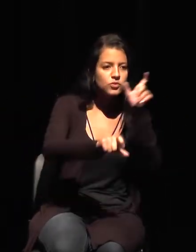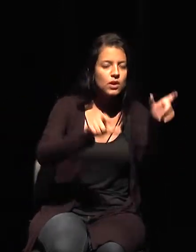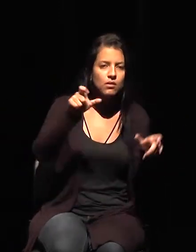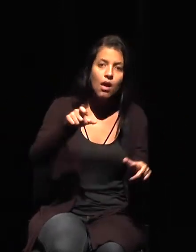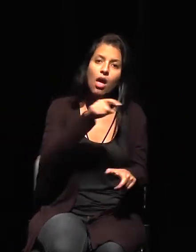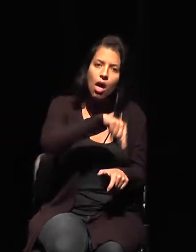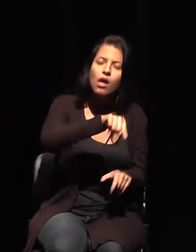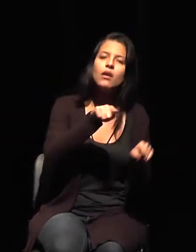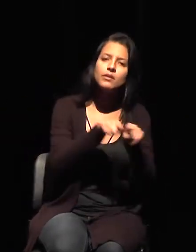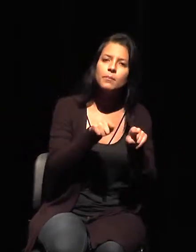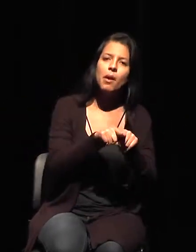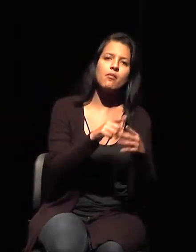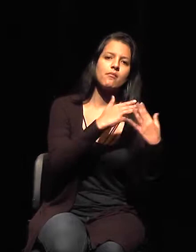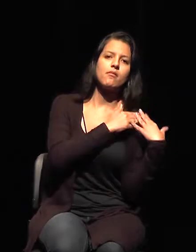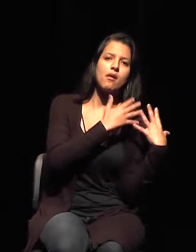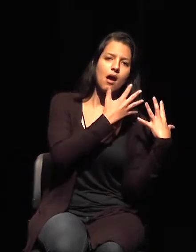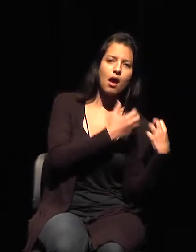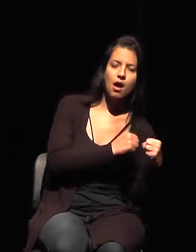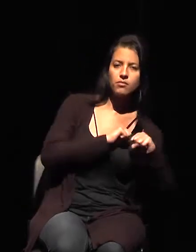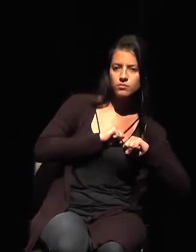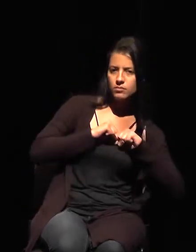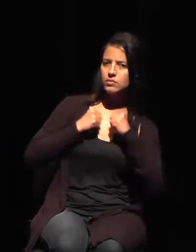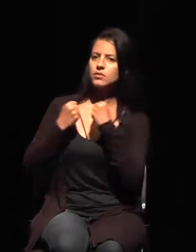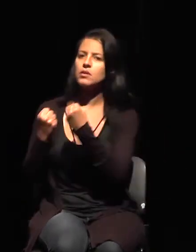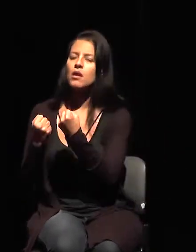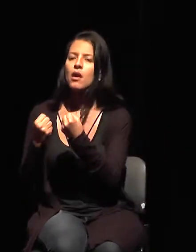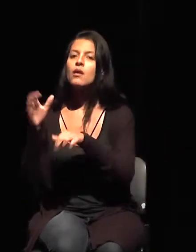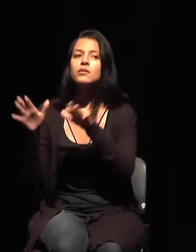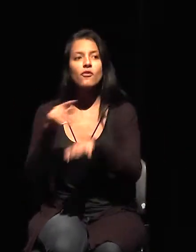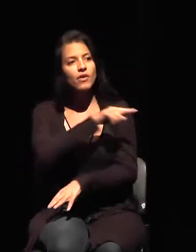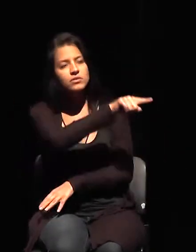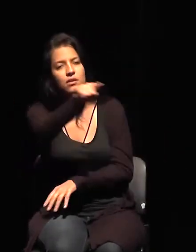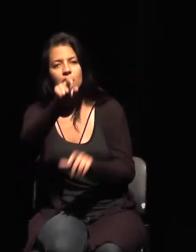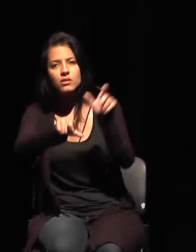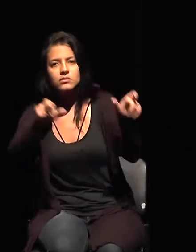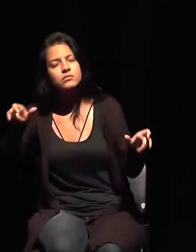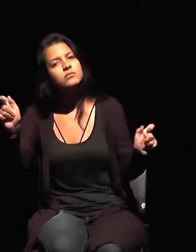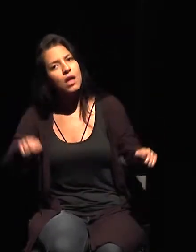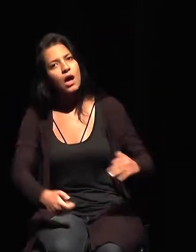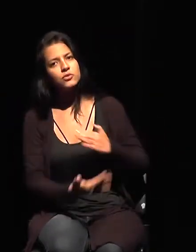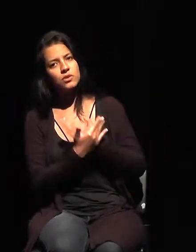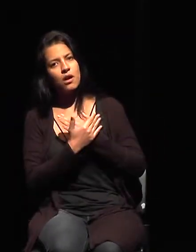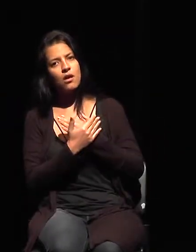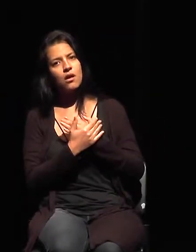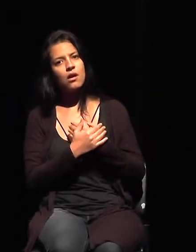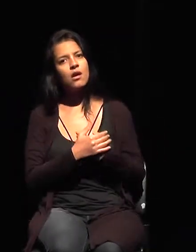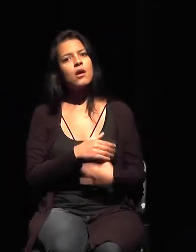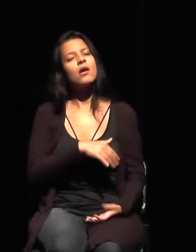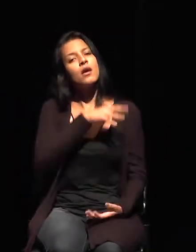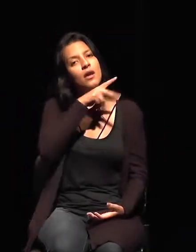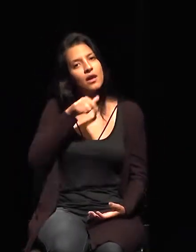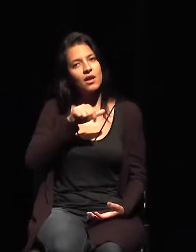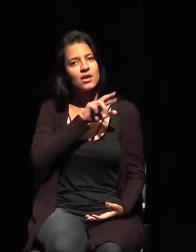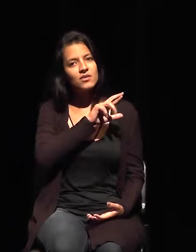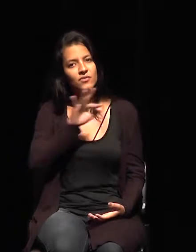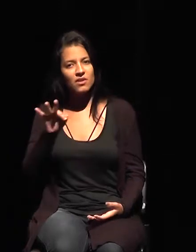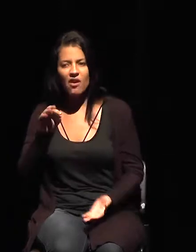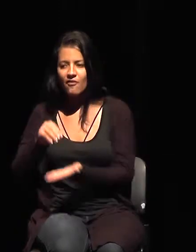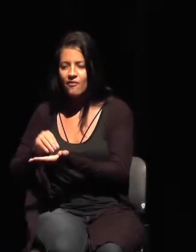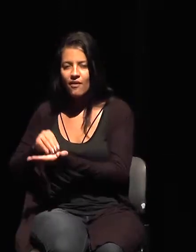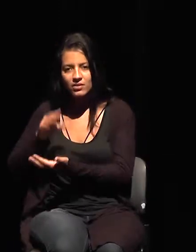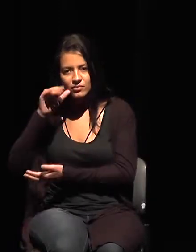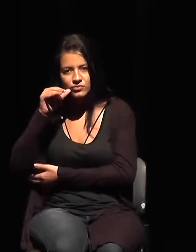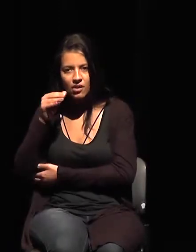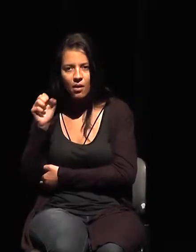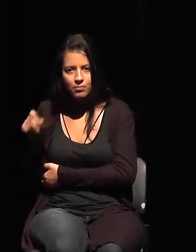porque quizás la sociedad civil podría ayudarnos, quizás si la receita federal no tiene